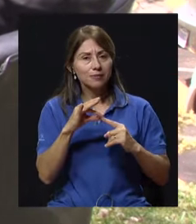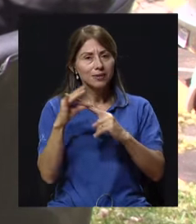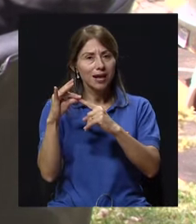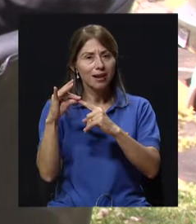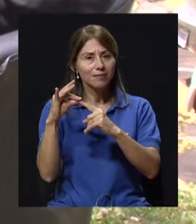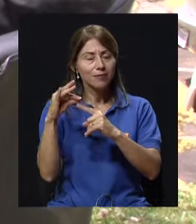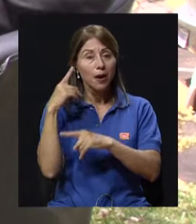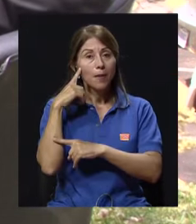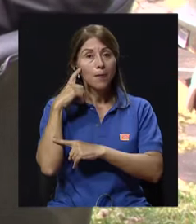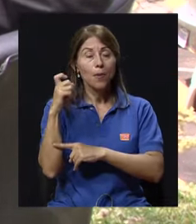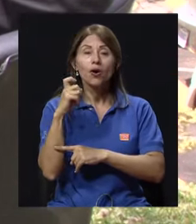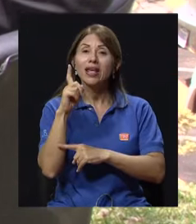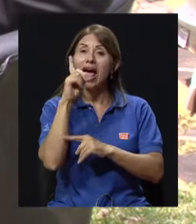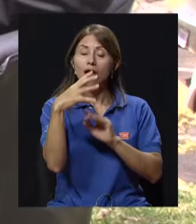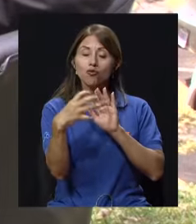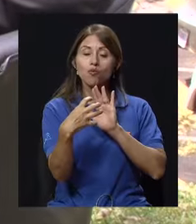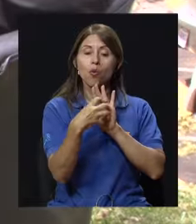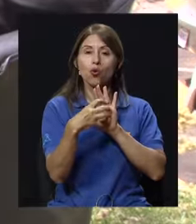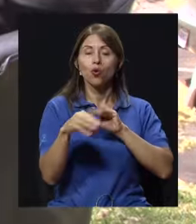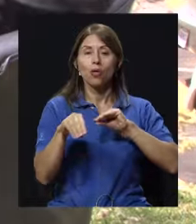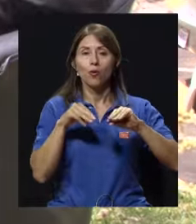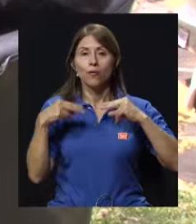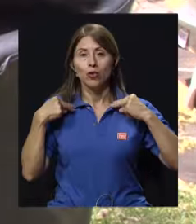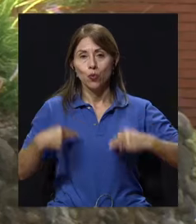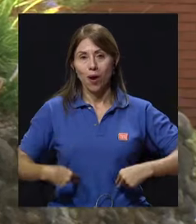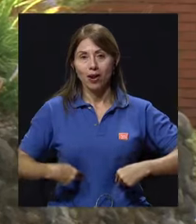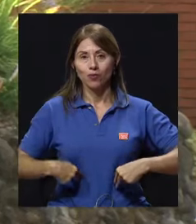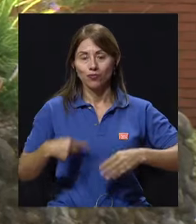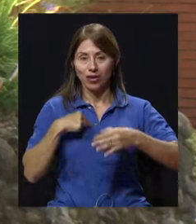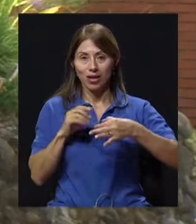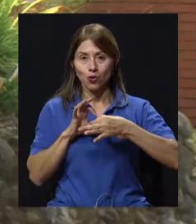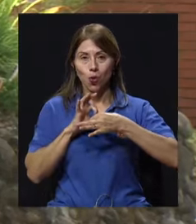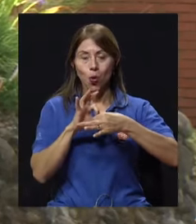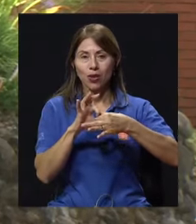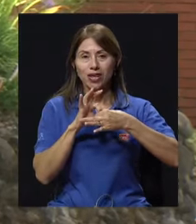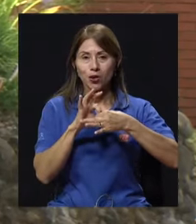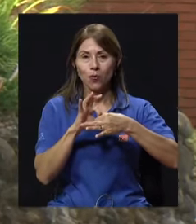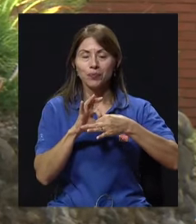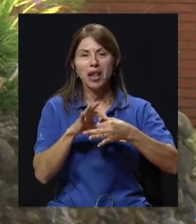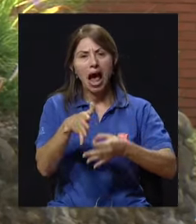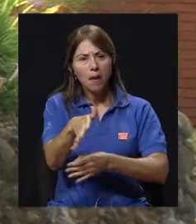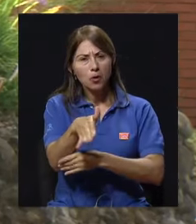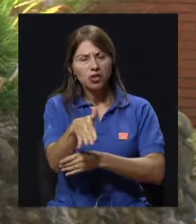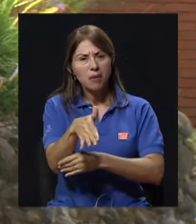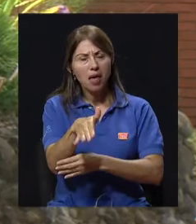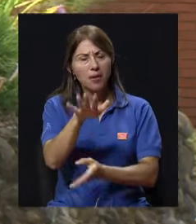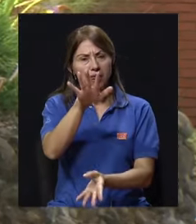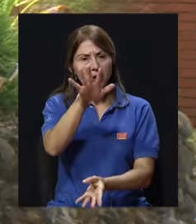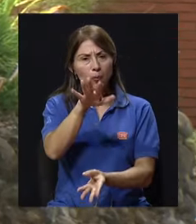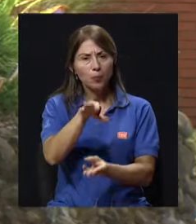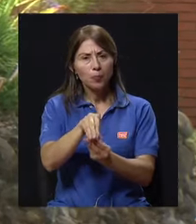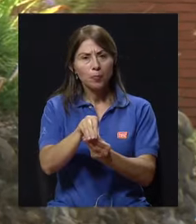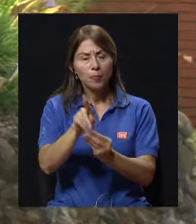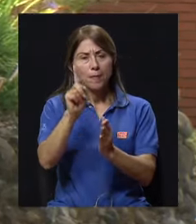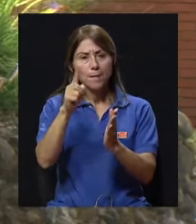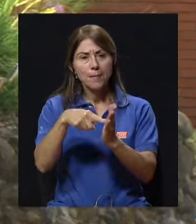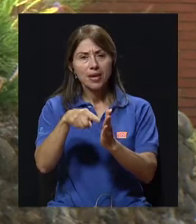porque en el módulo de movimiento humano, que es el que yo coordino, tenemos aproximadamente 1,400